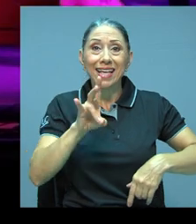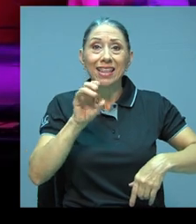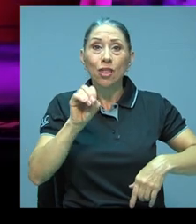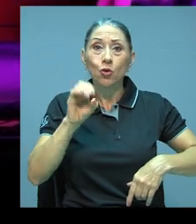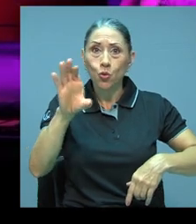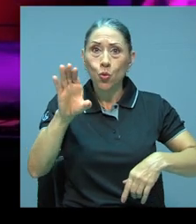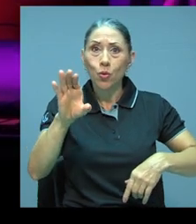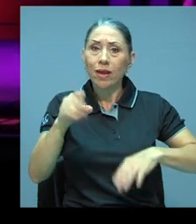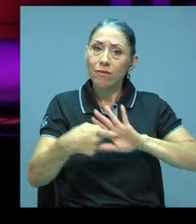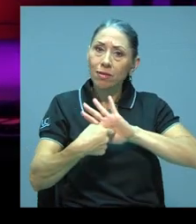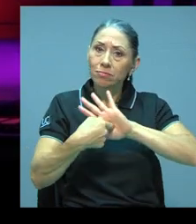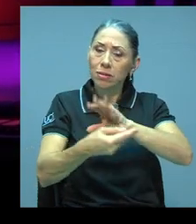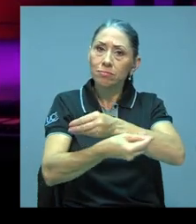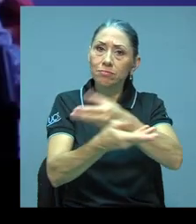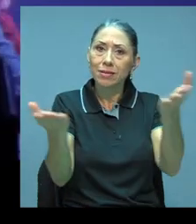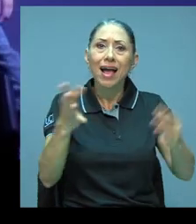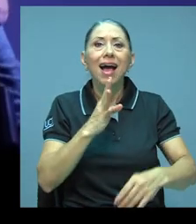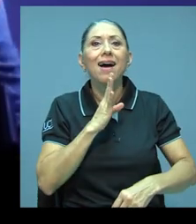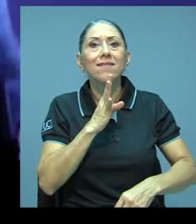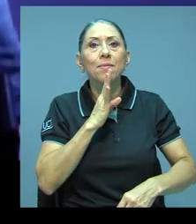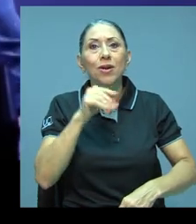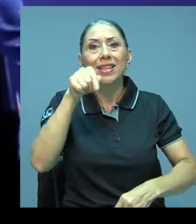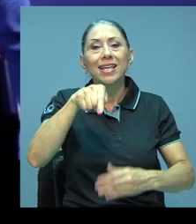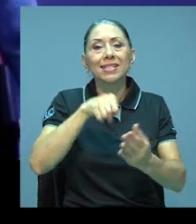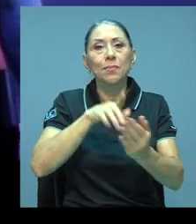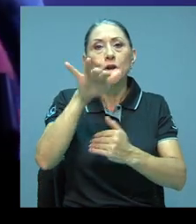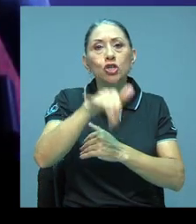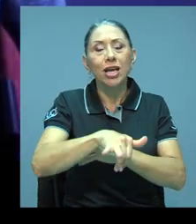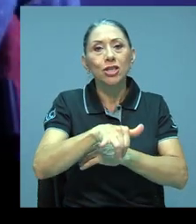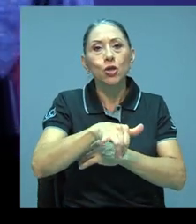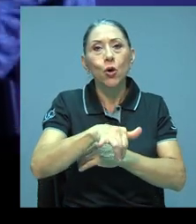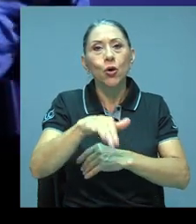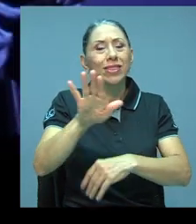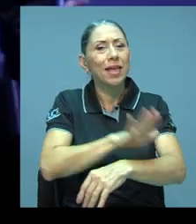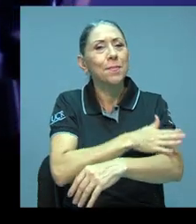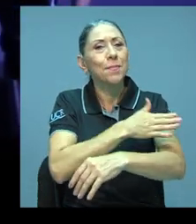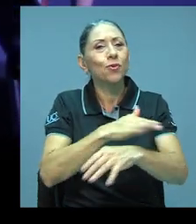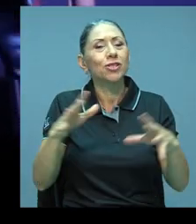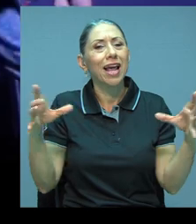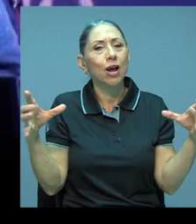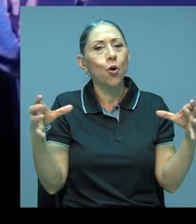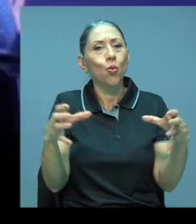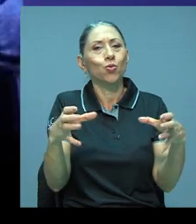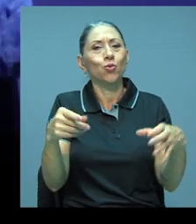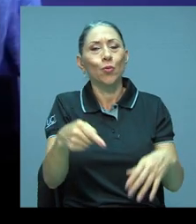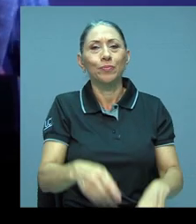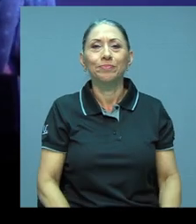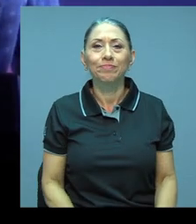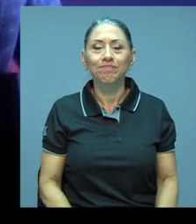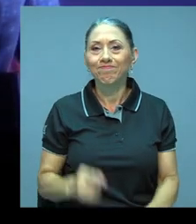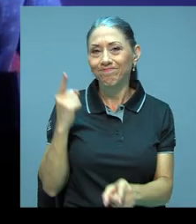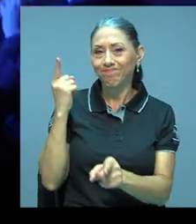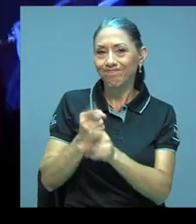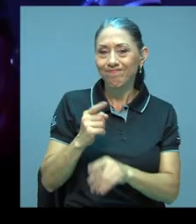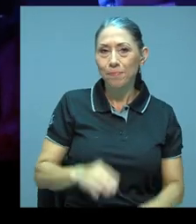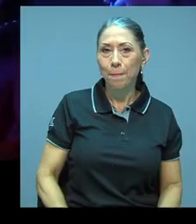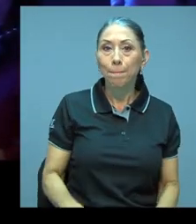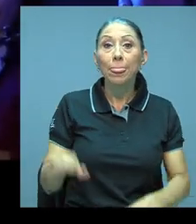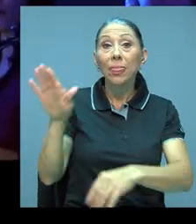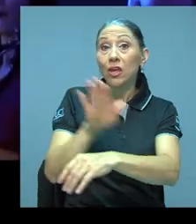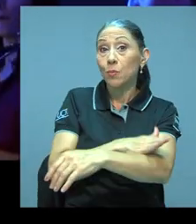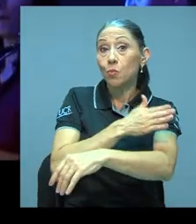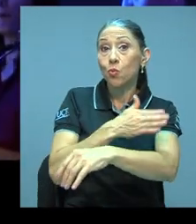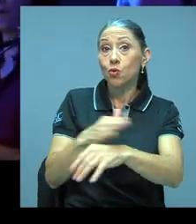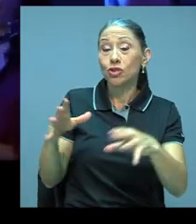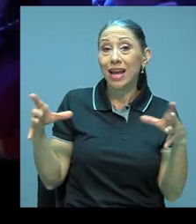de octubre. Háblémosle un poco a la gente de este proyecto de música en conjunto. Exactamente.